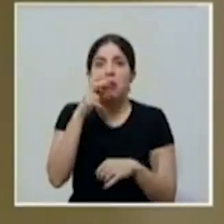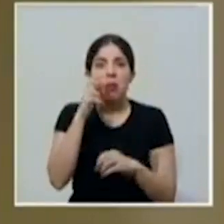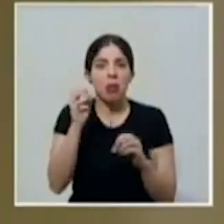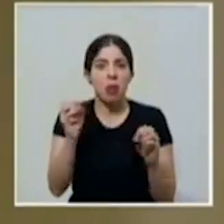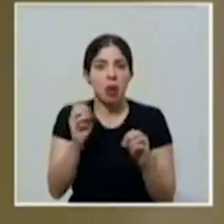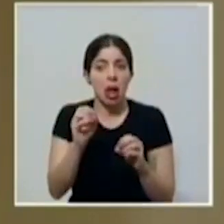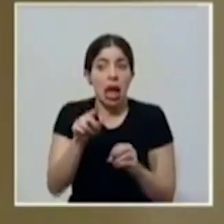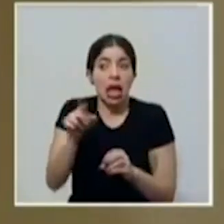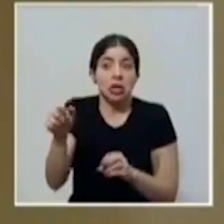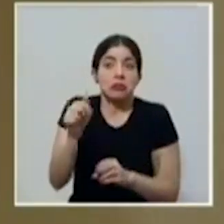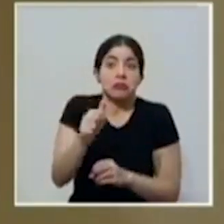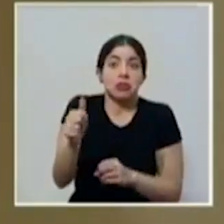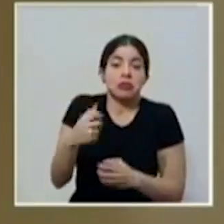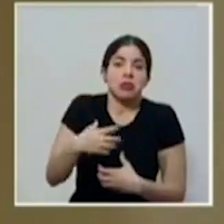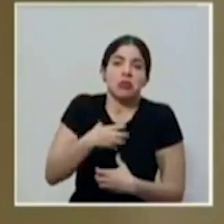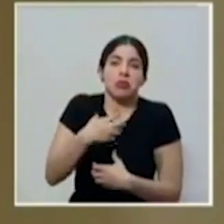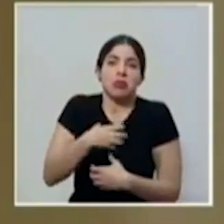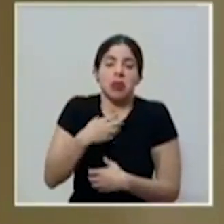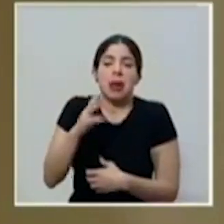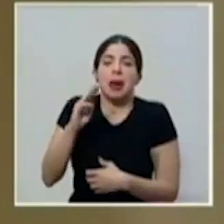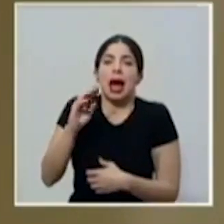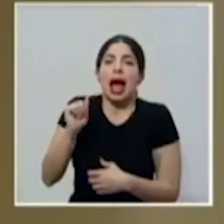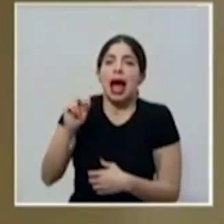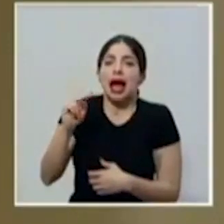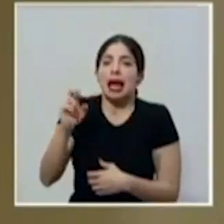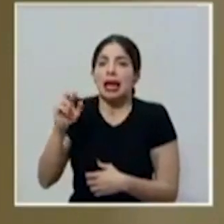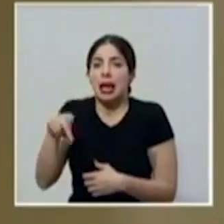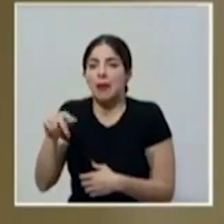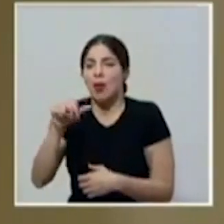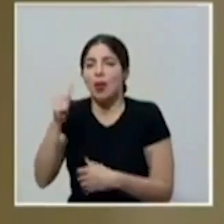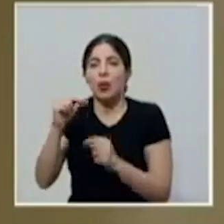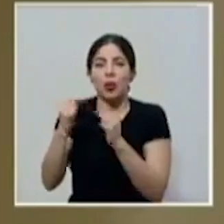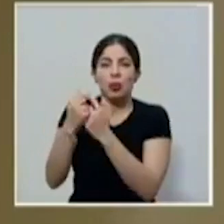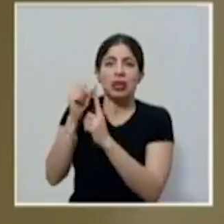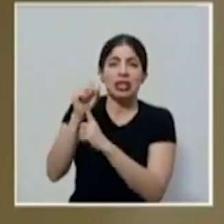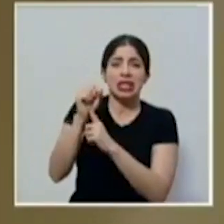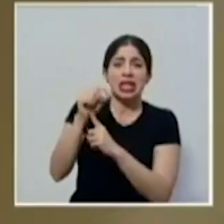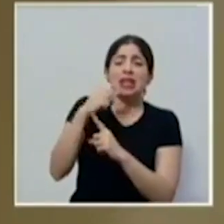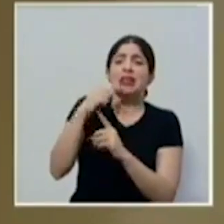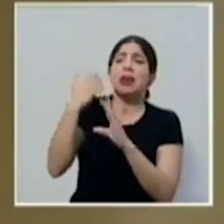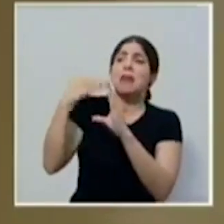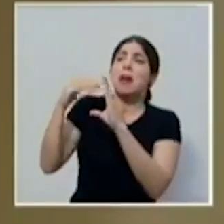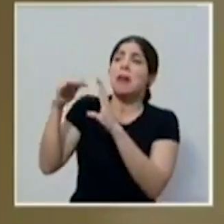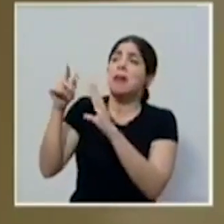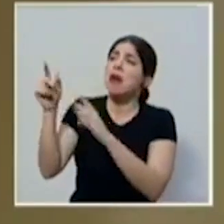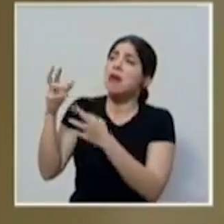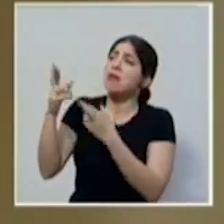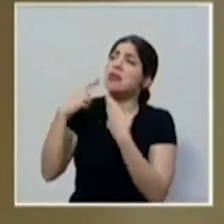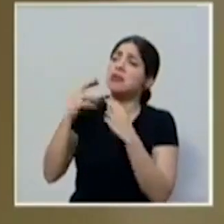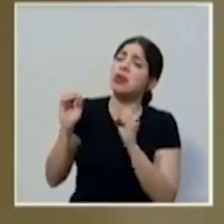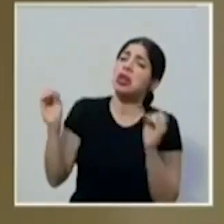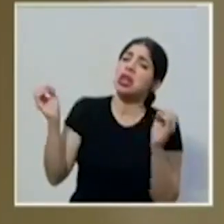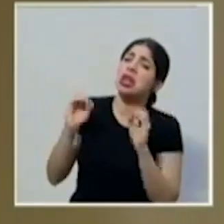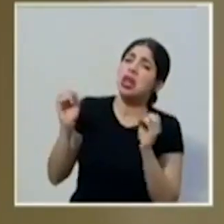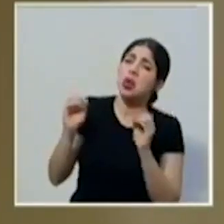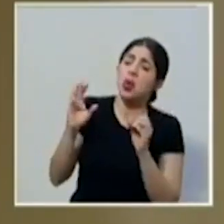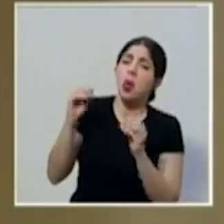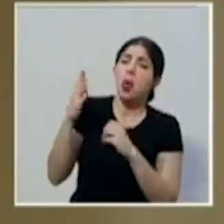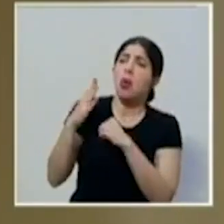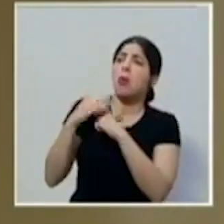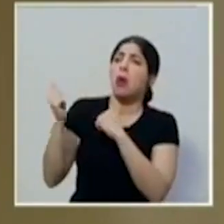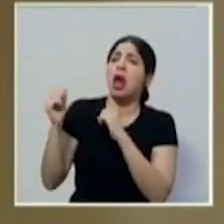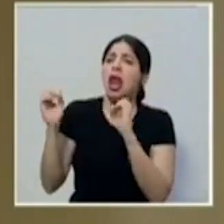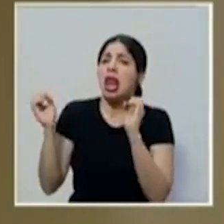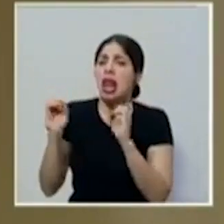Según lo han denunciado la ANEP y otros grupos sindicales que han hecho llegar propuestas y no han recibido respuestas ni convocados.